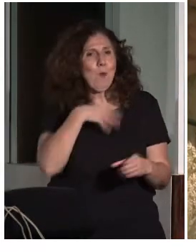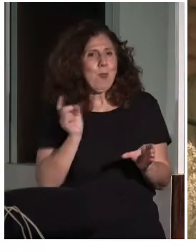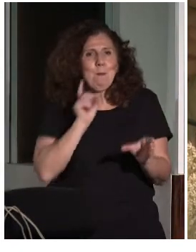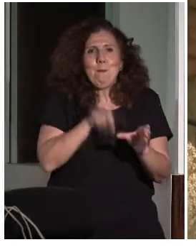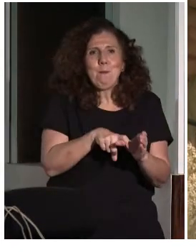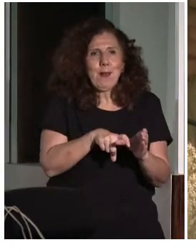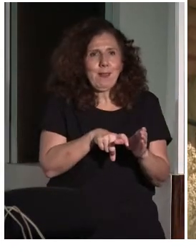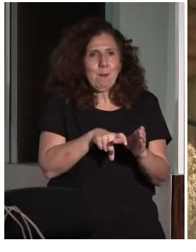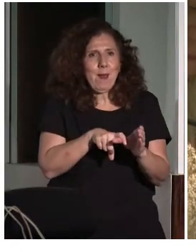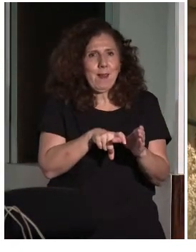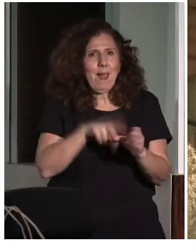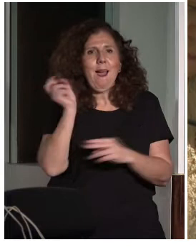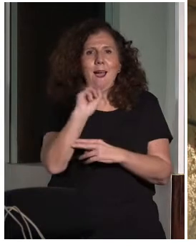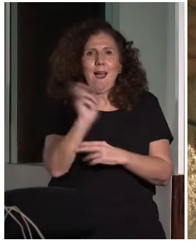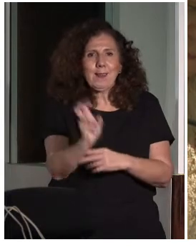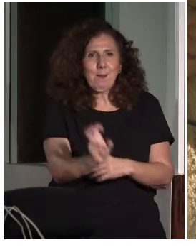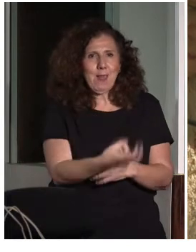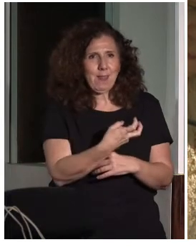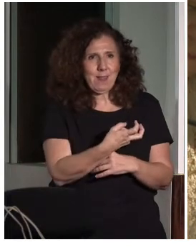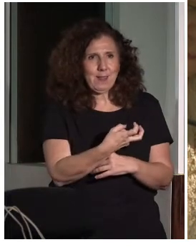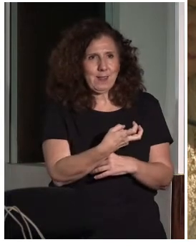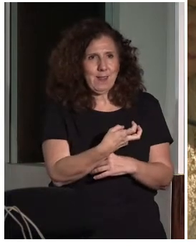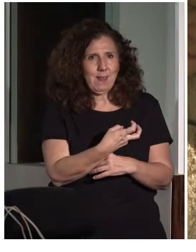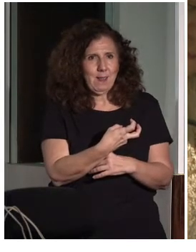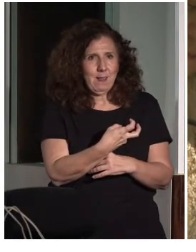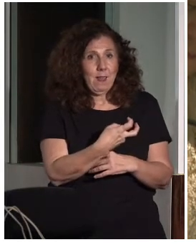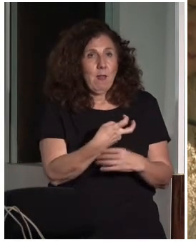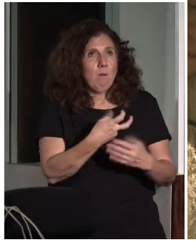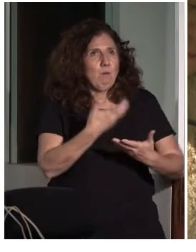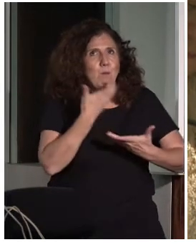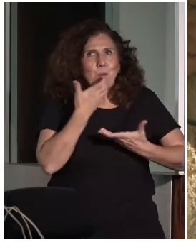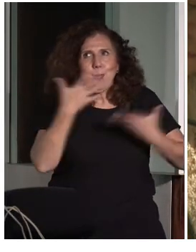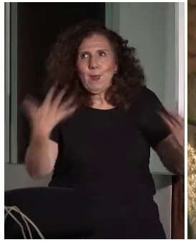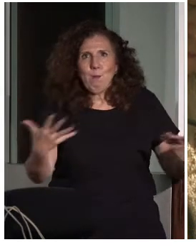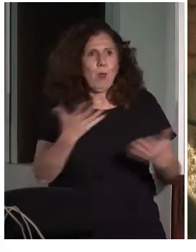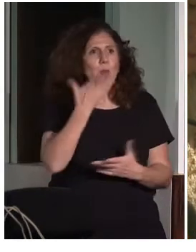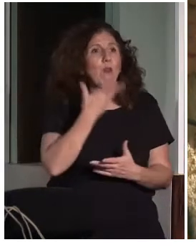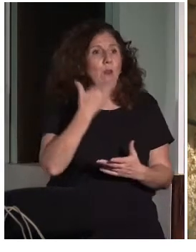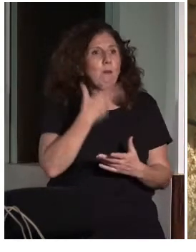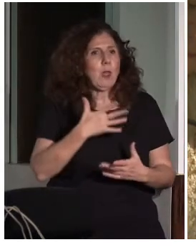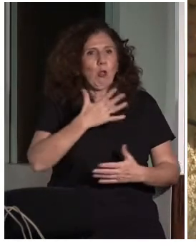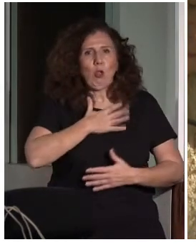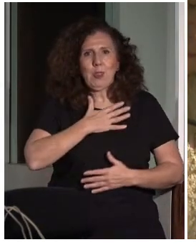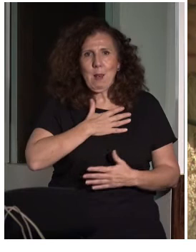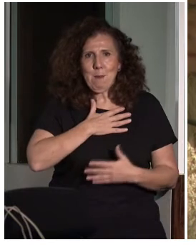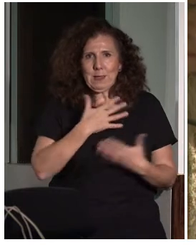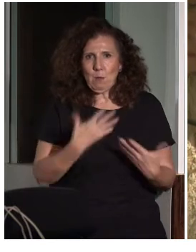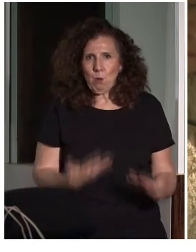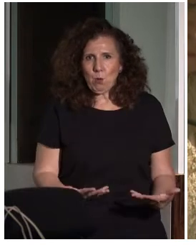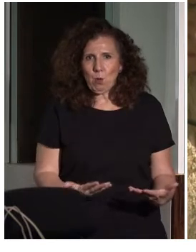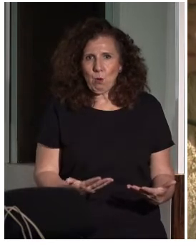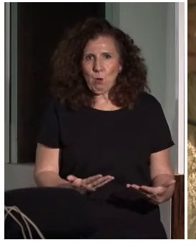de las actividades, sobre todo de conocimiento del patrimonio. Esto nos lleva a que las personas con